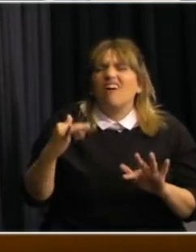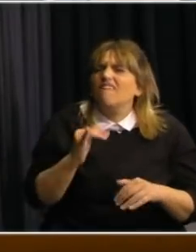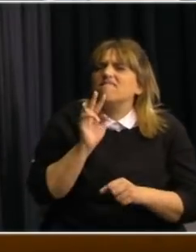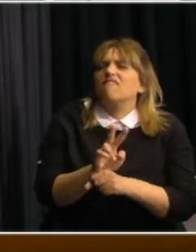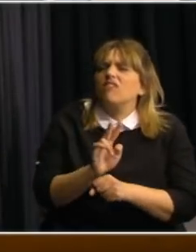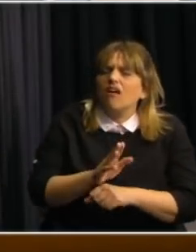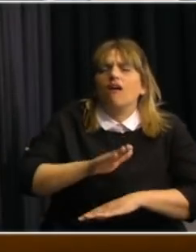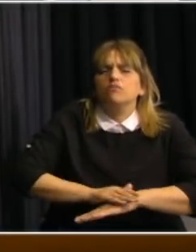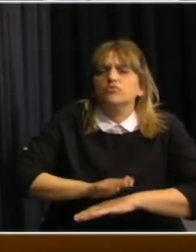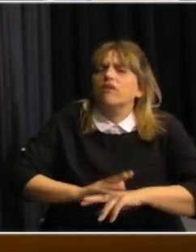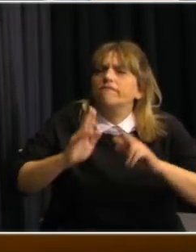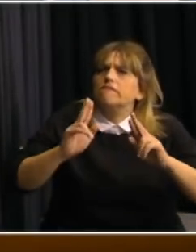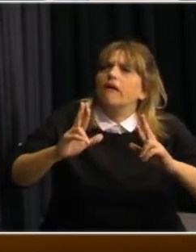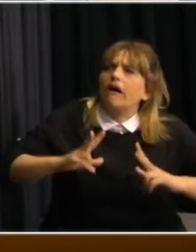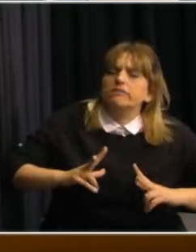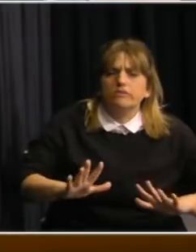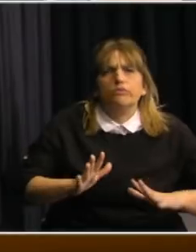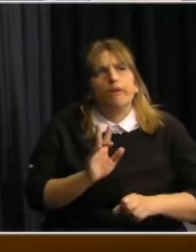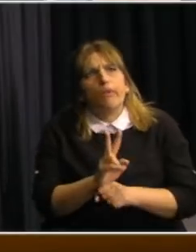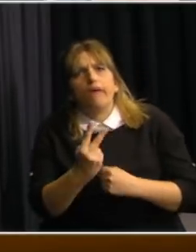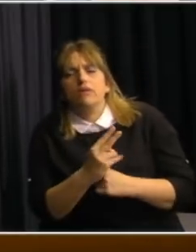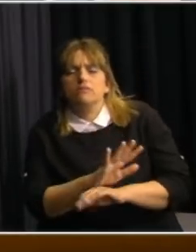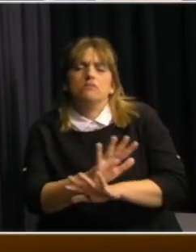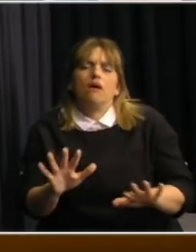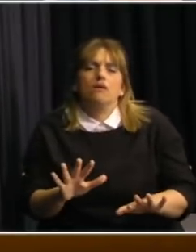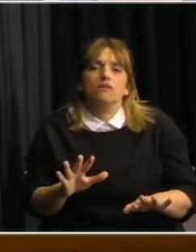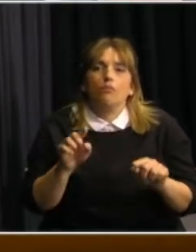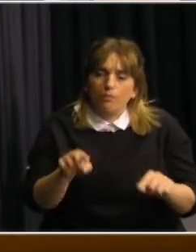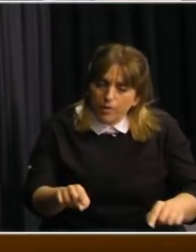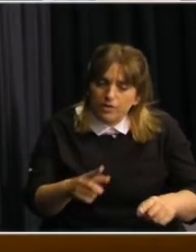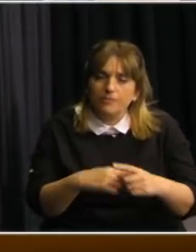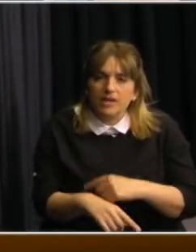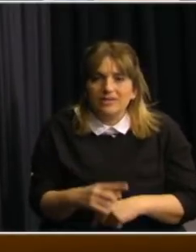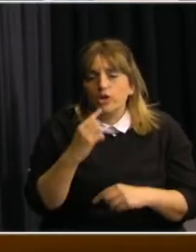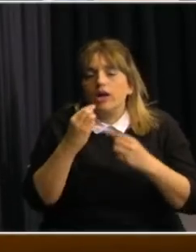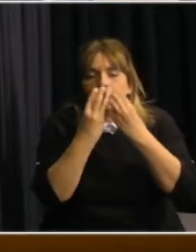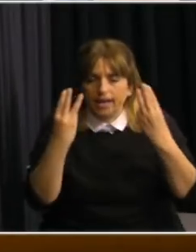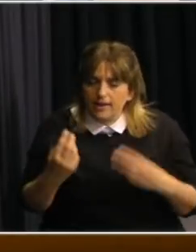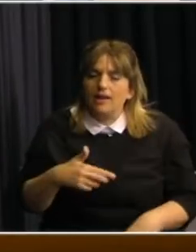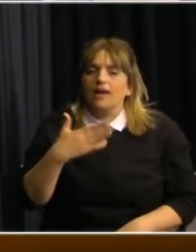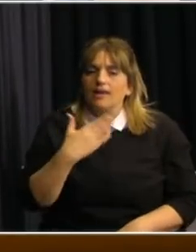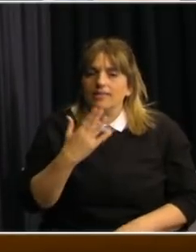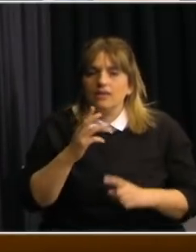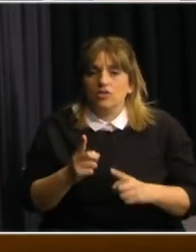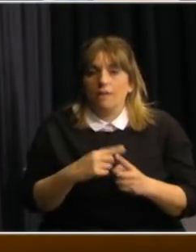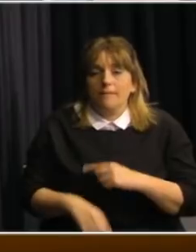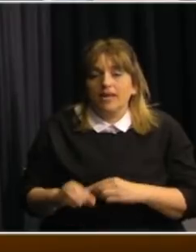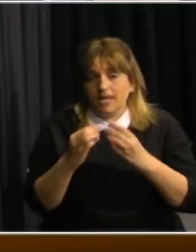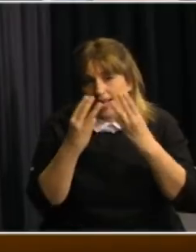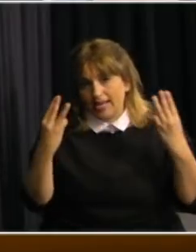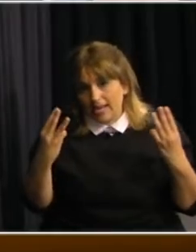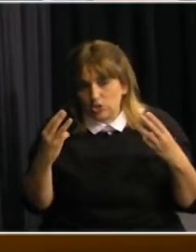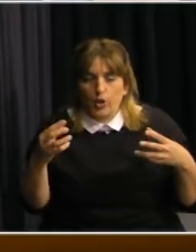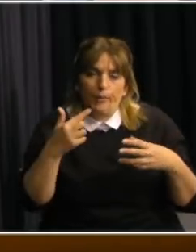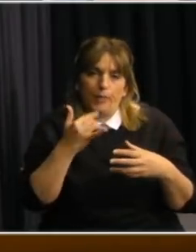protegernos a nosotros mismos y a los demás del virus. Esto pasa para la población en general y también para poblaciones selectas.